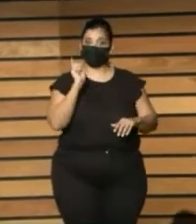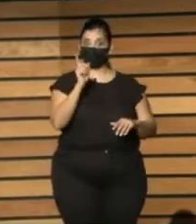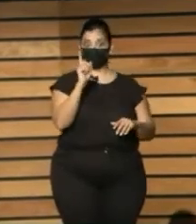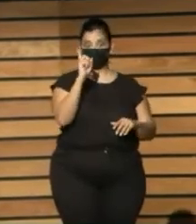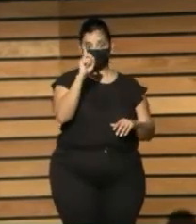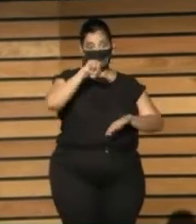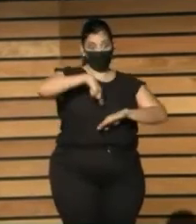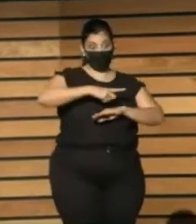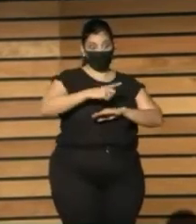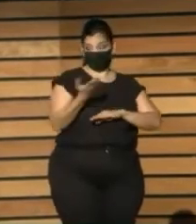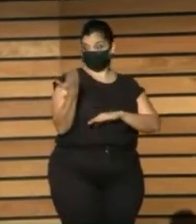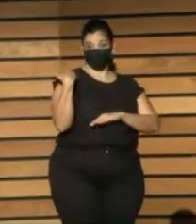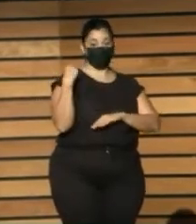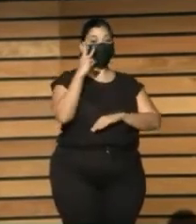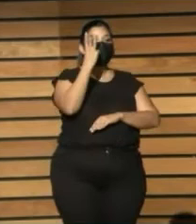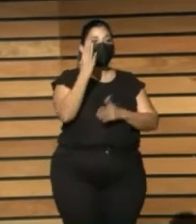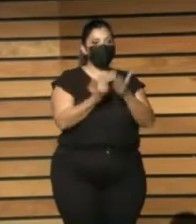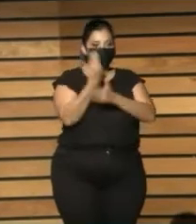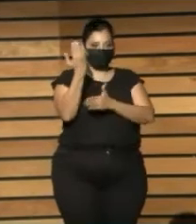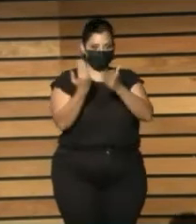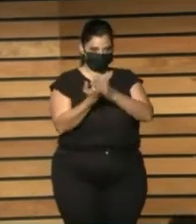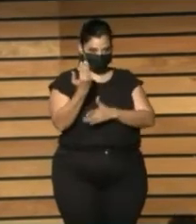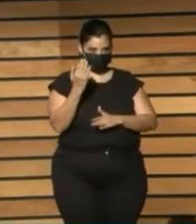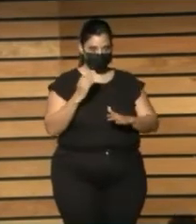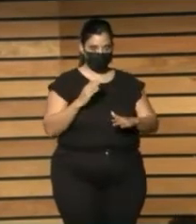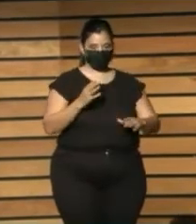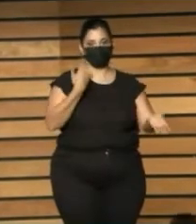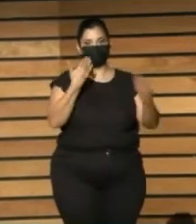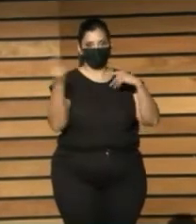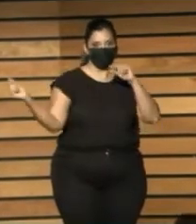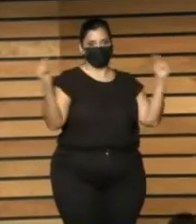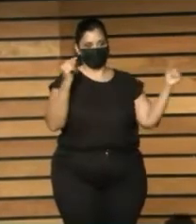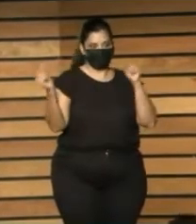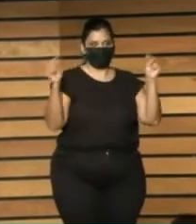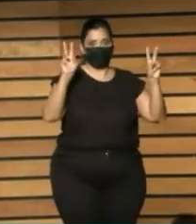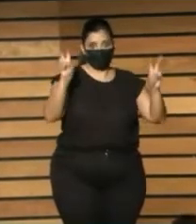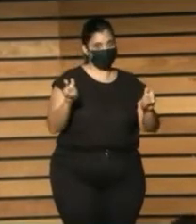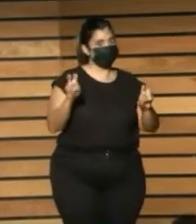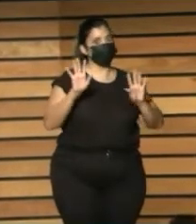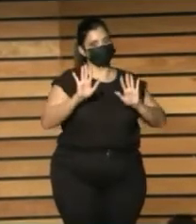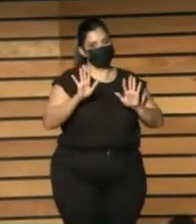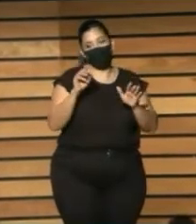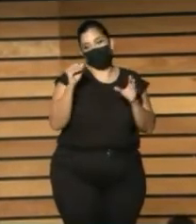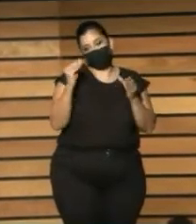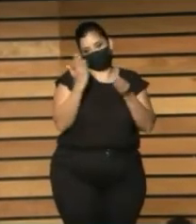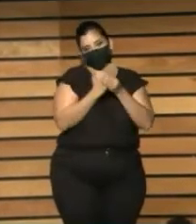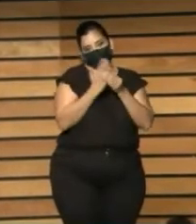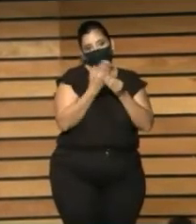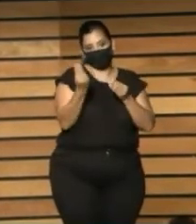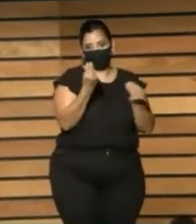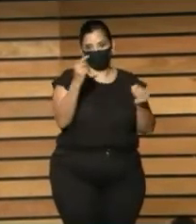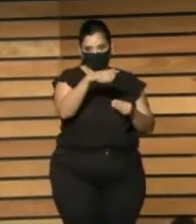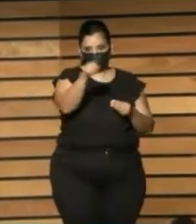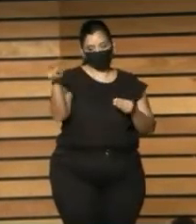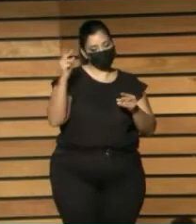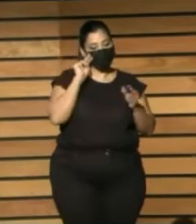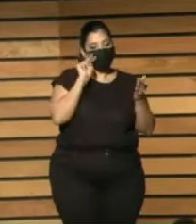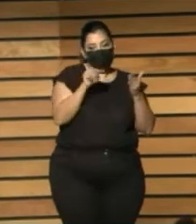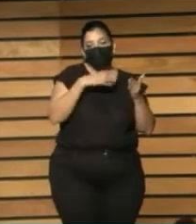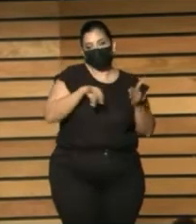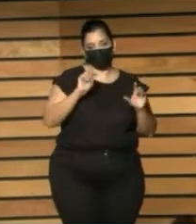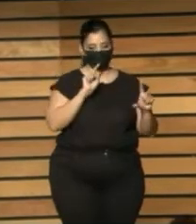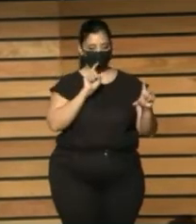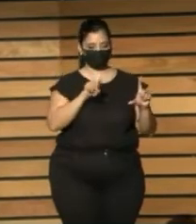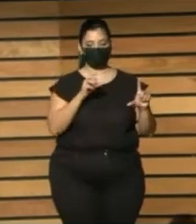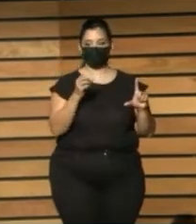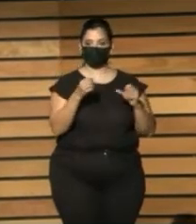tuvimos tres días entonces aquí podríamos sacar mucho y ahora ya yo quiero que conversemos Francesco